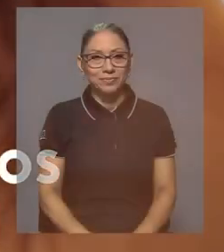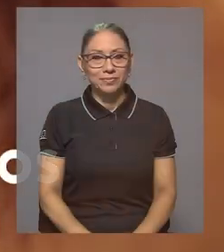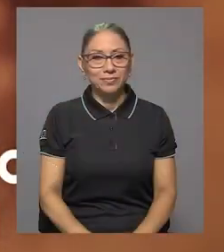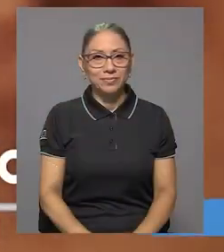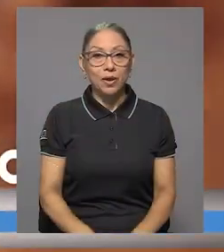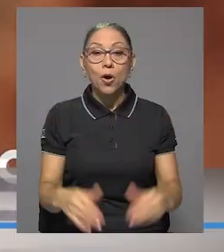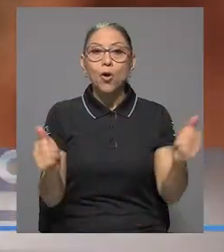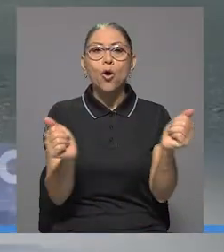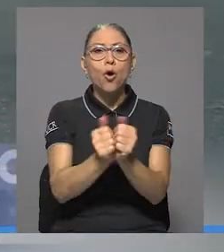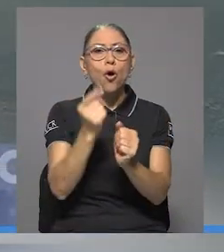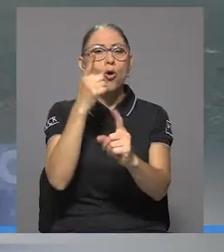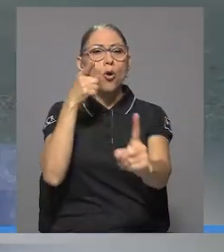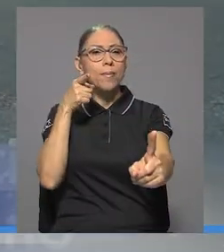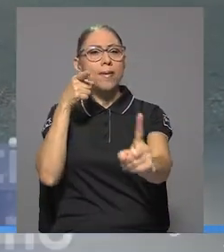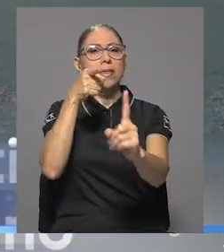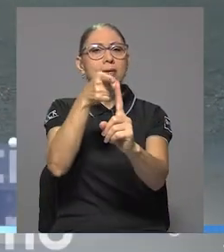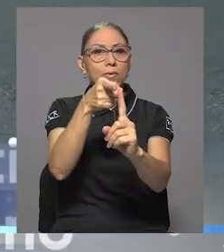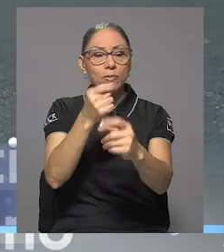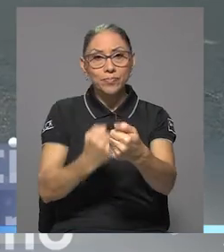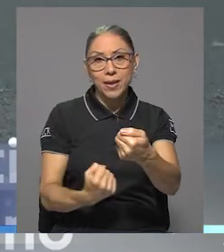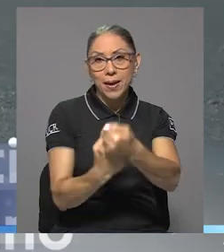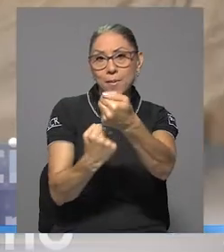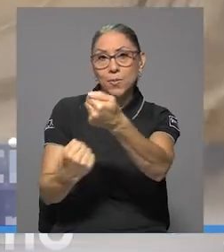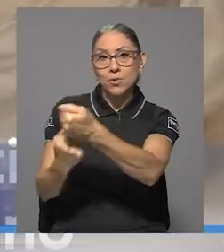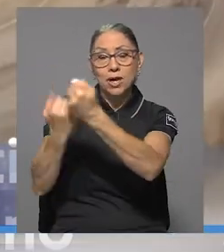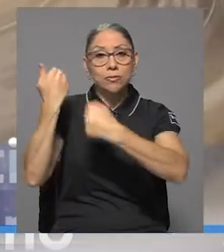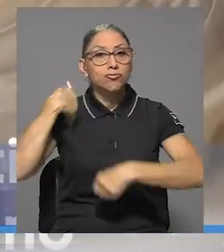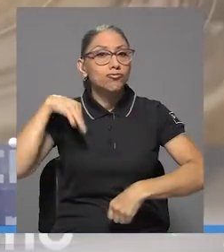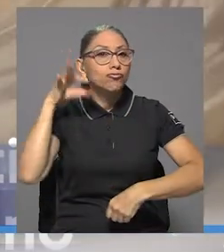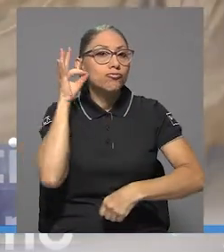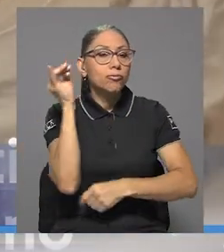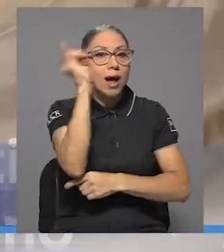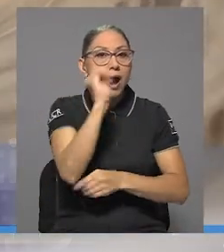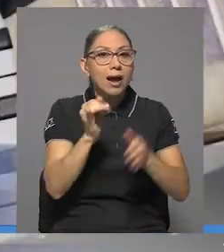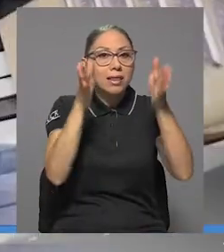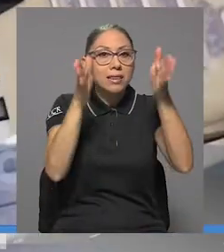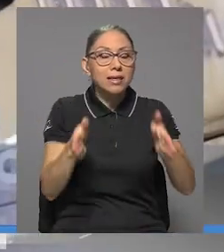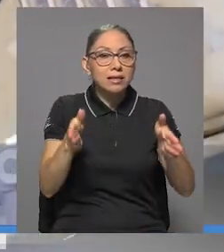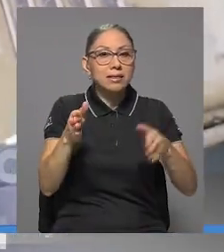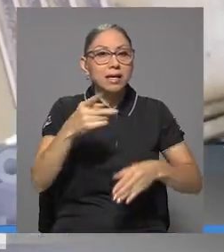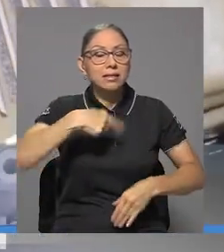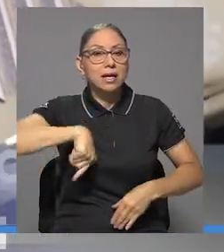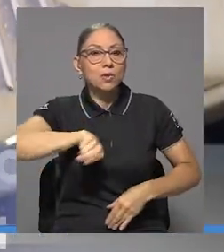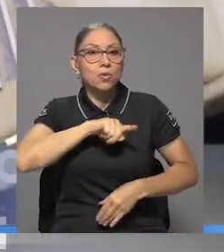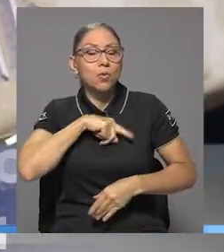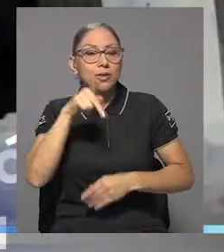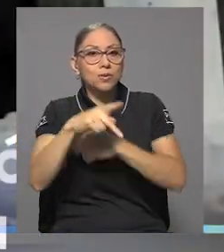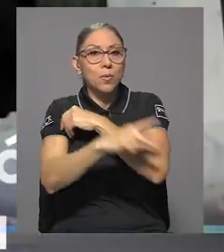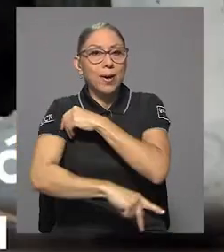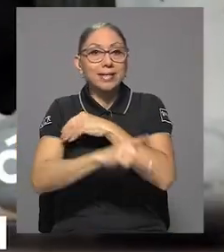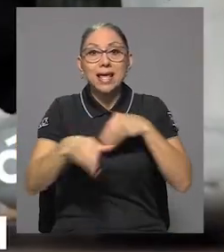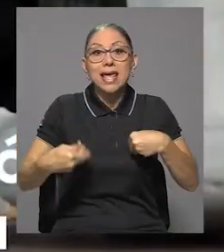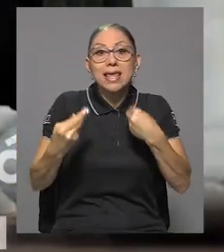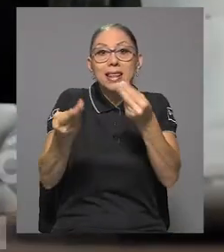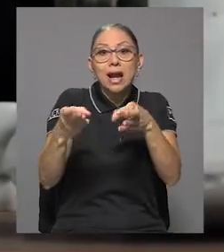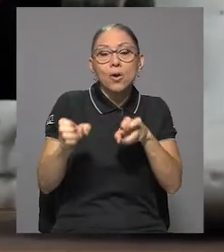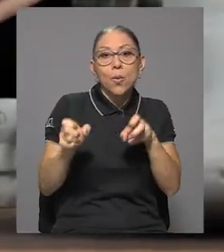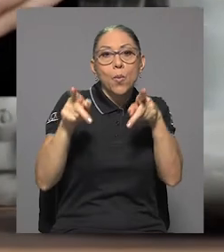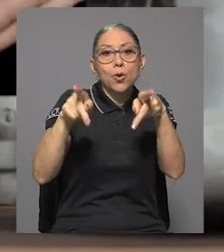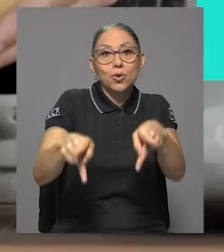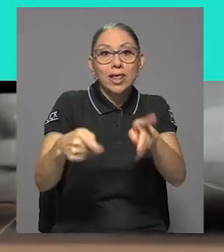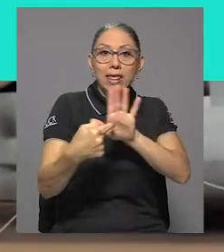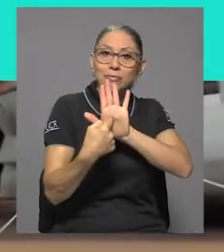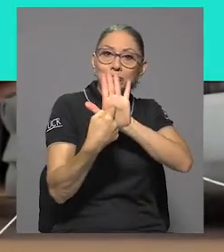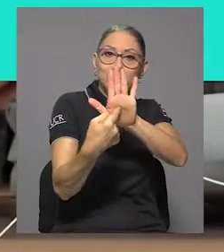Con el objetivo de apoyar a los y las artistas de nuestro país y brindarles una plataforma para que expongan su trabajo,